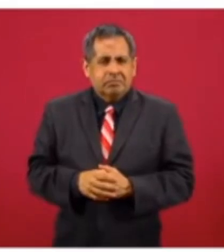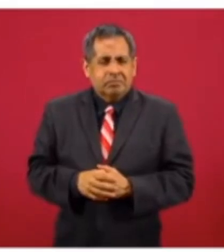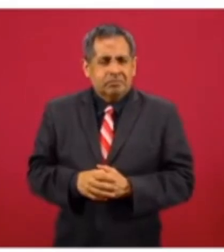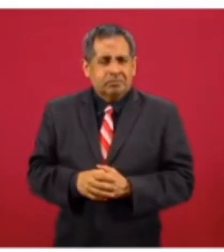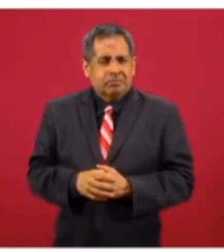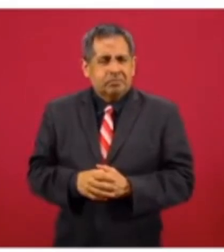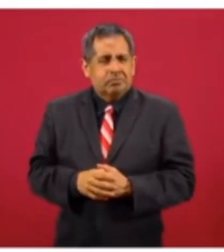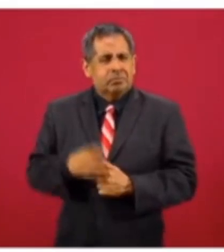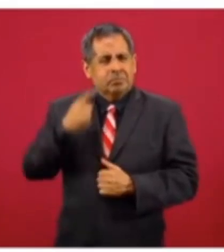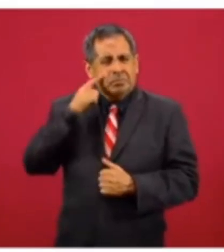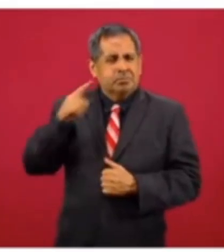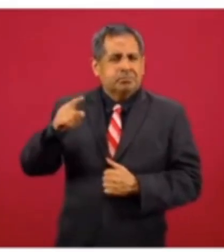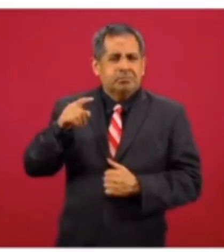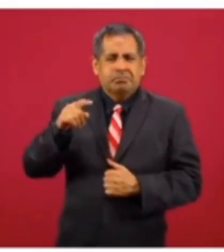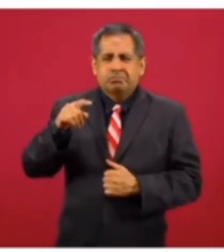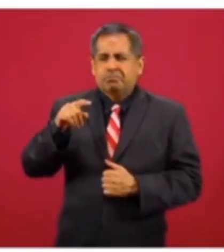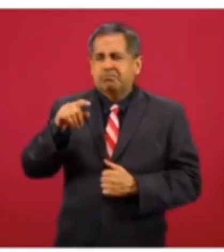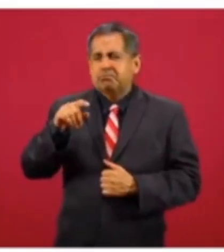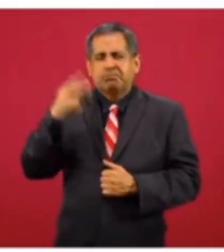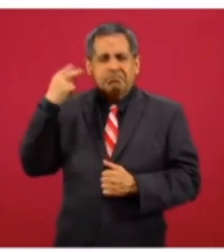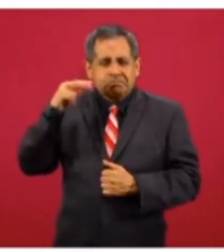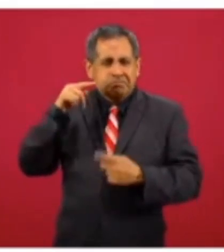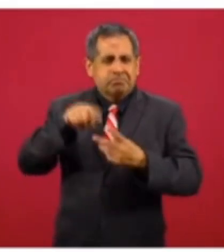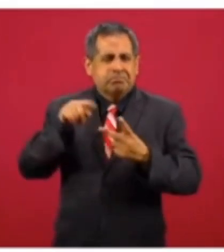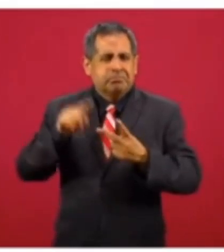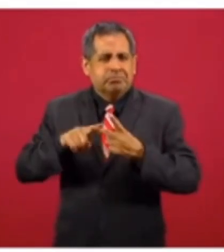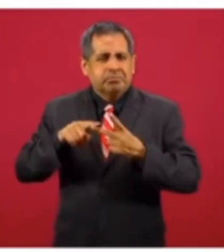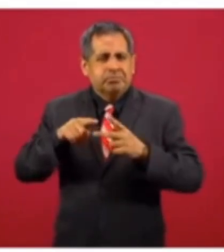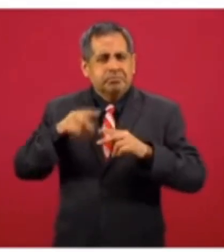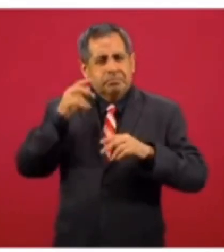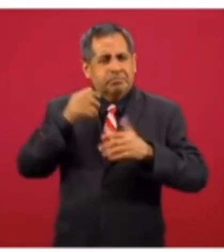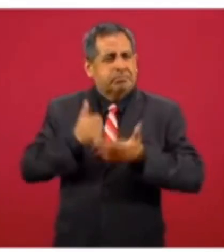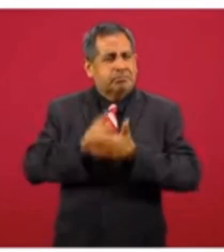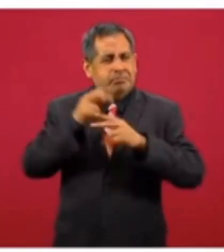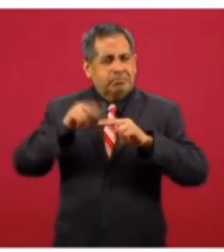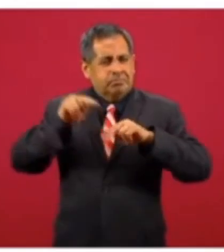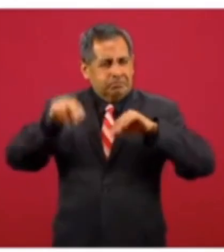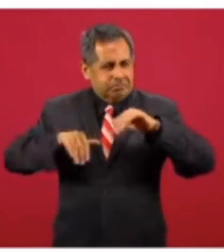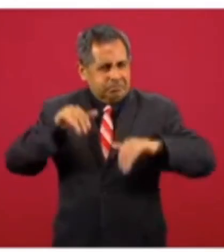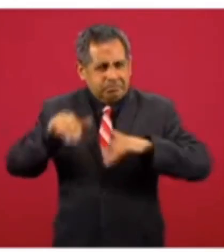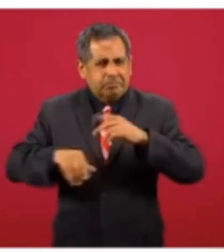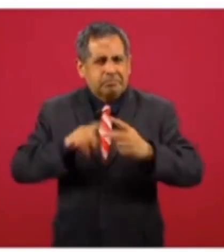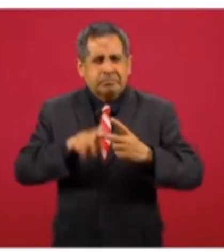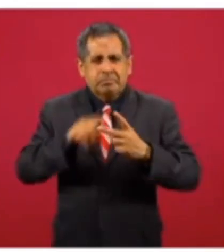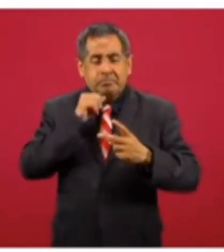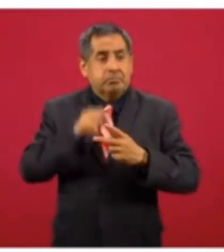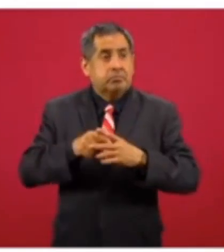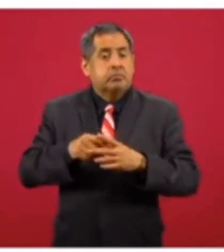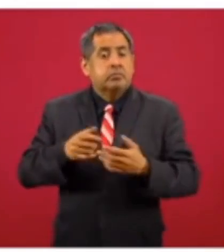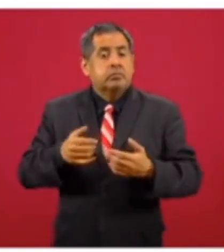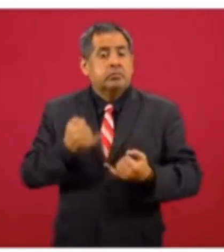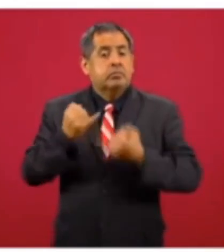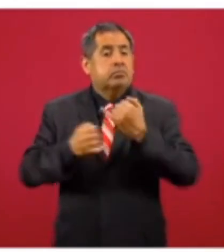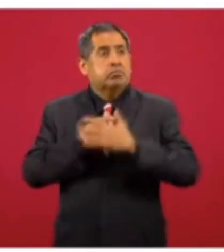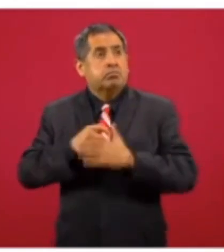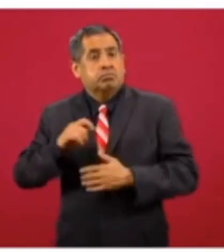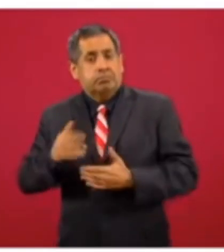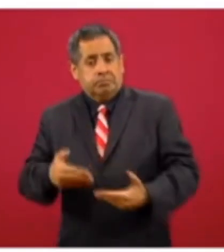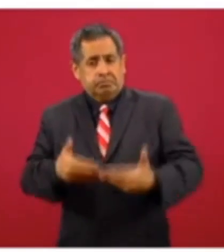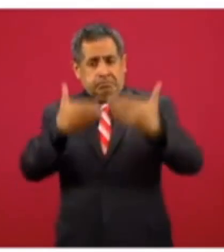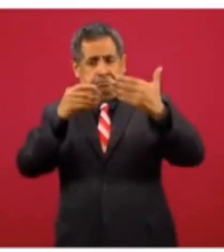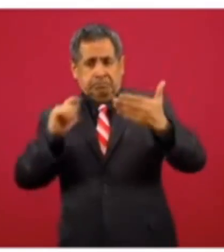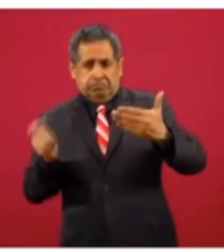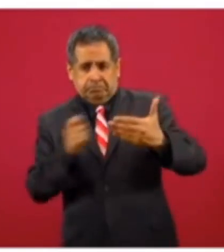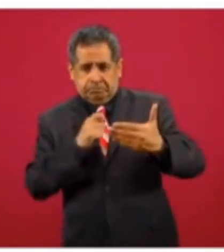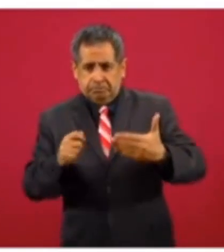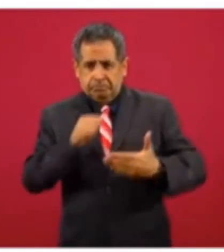fuente la arena veracruz el centro acuático el pabellón de frontón el